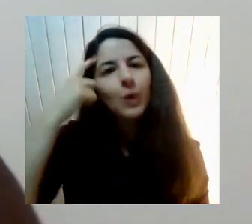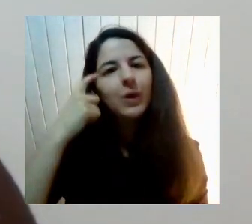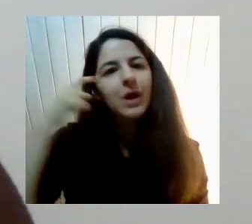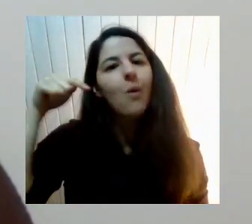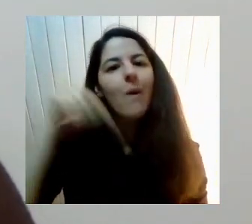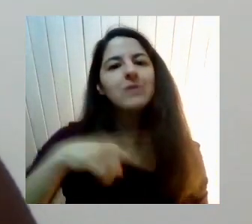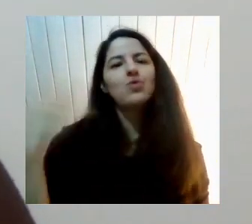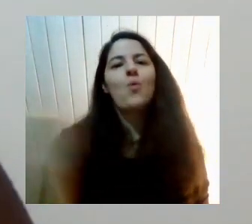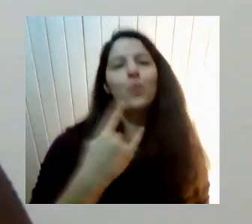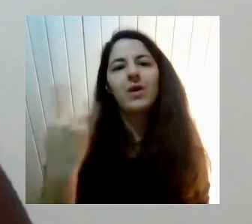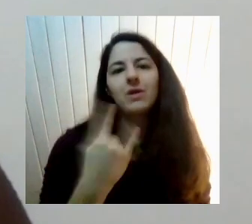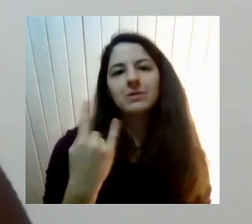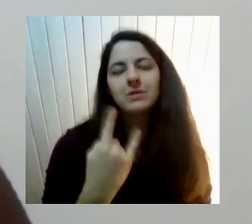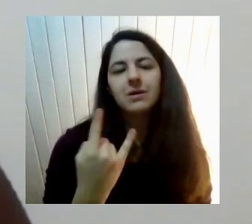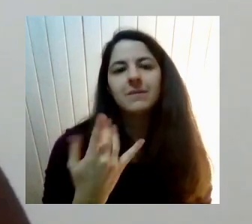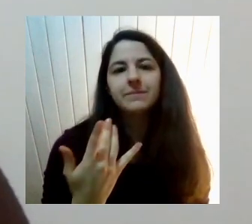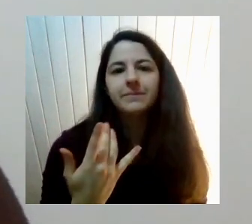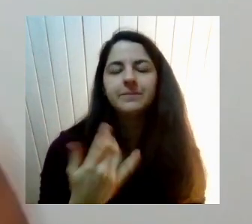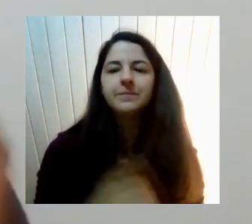urgencia